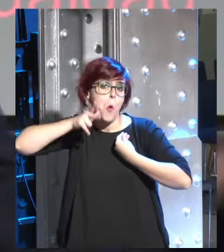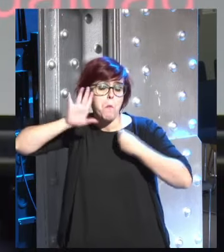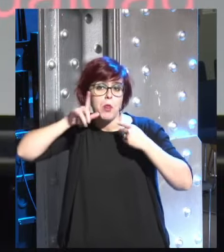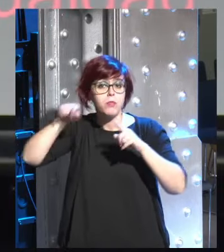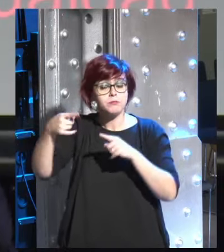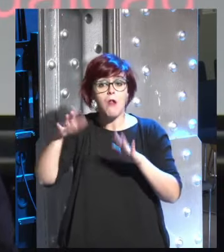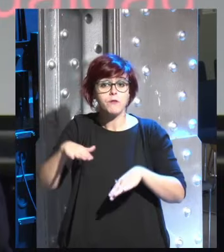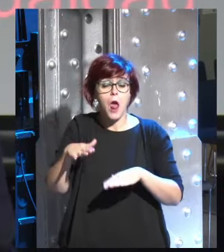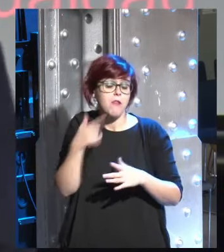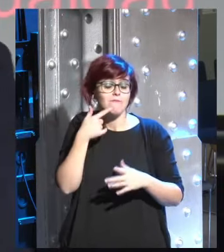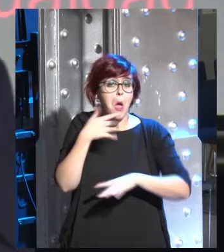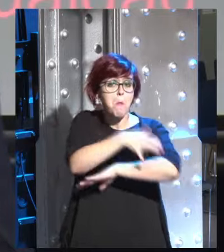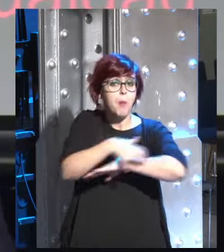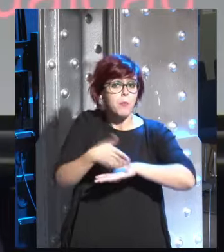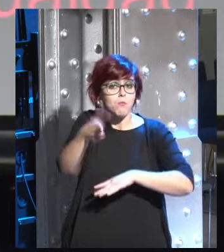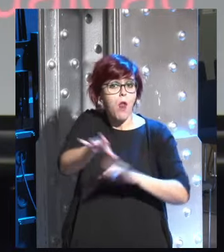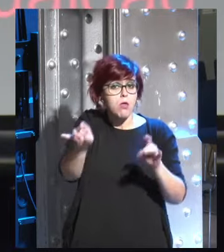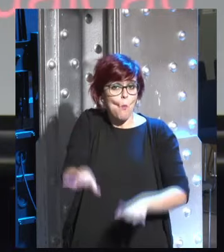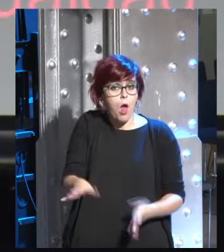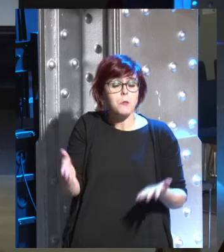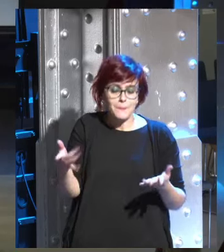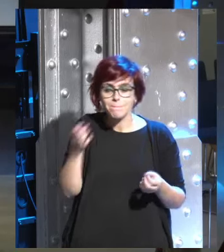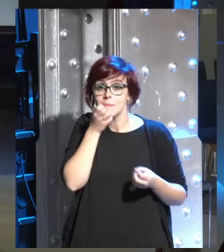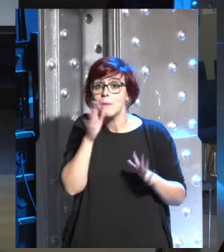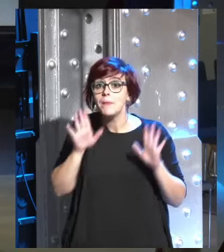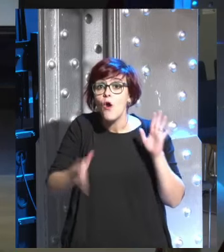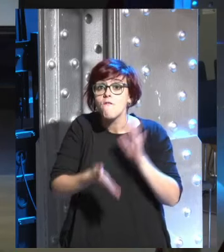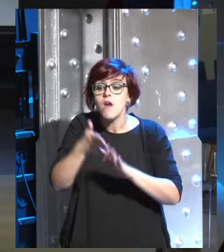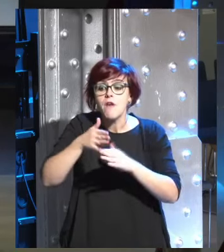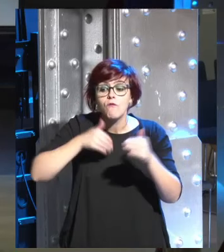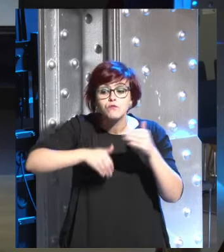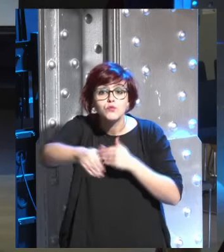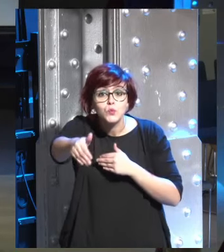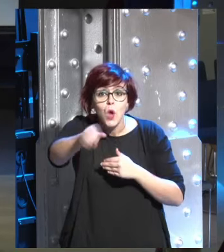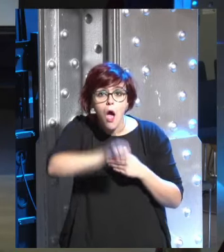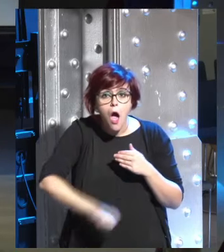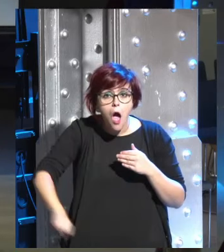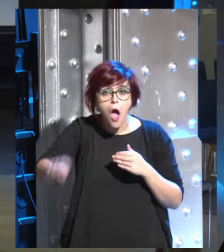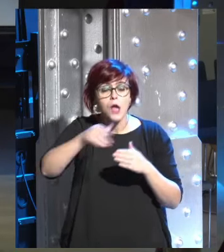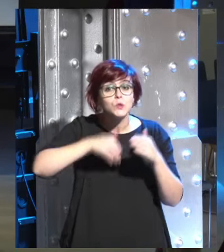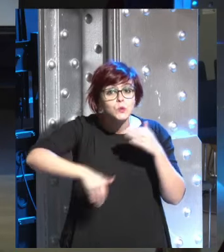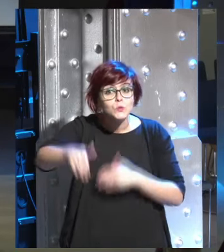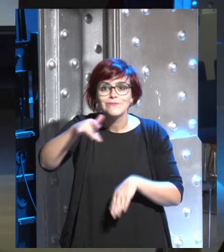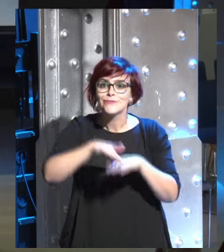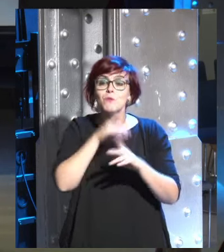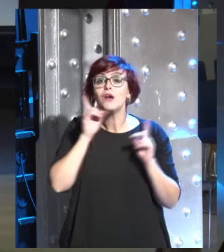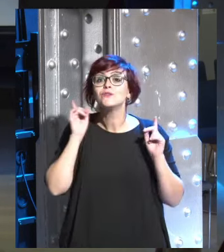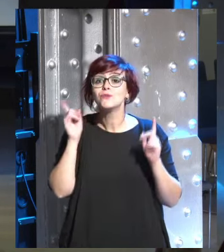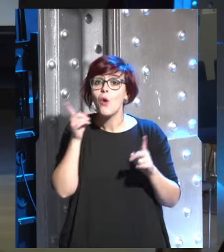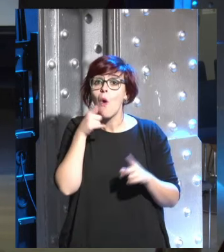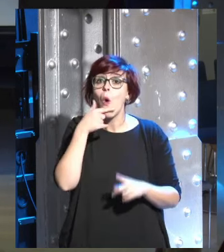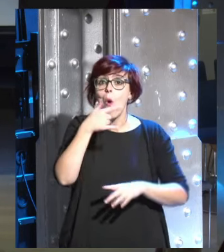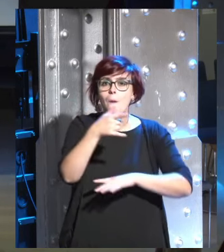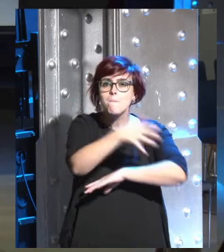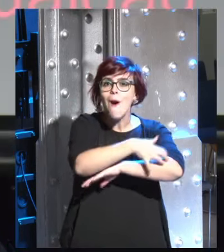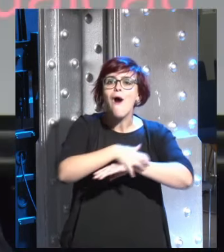nosotros decían los pobres pero piensen que dentro de unos pocos años solamente seguirán muriendo los pobres